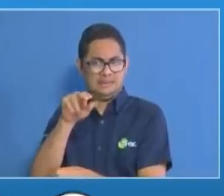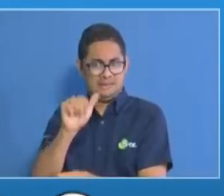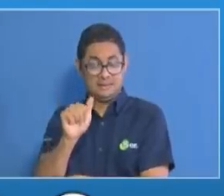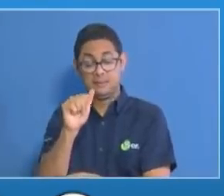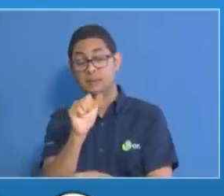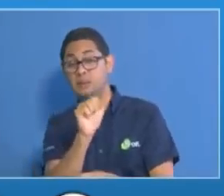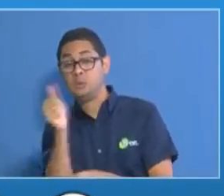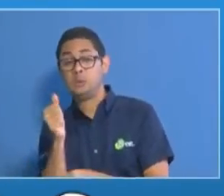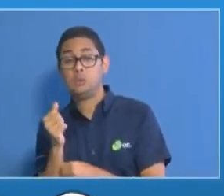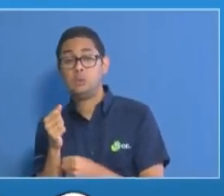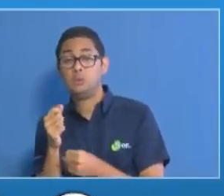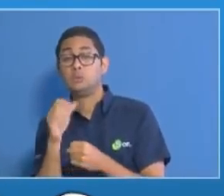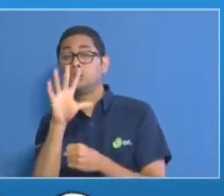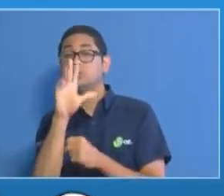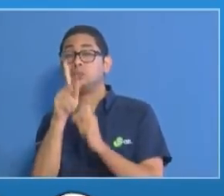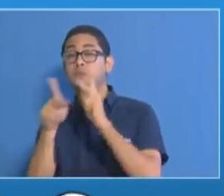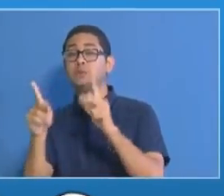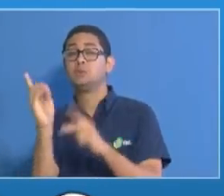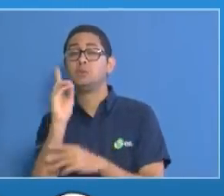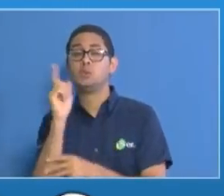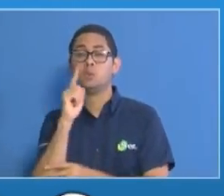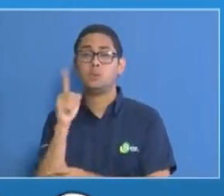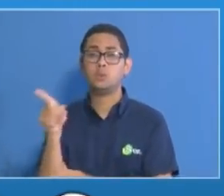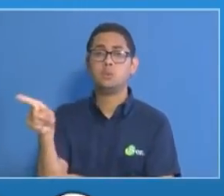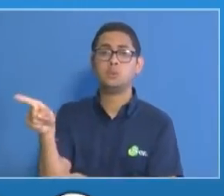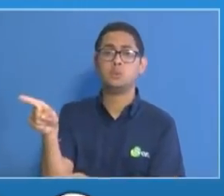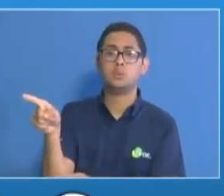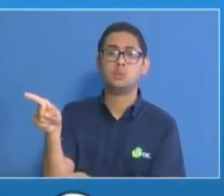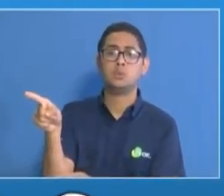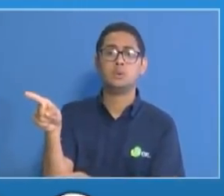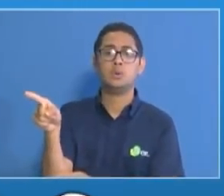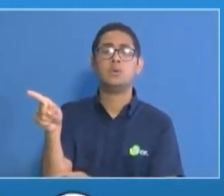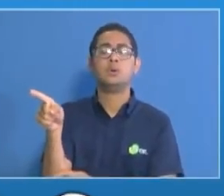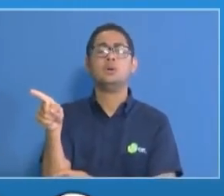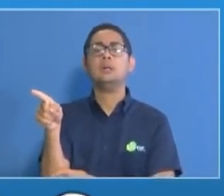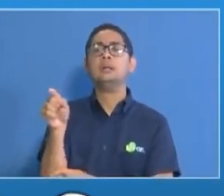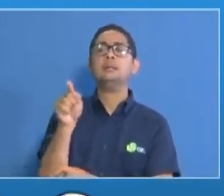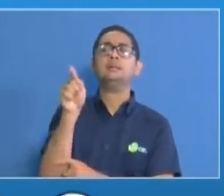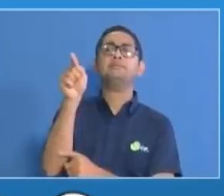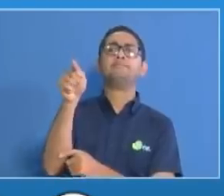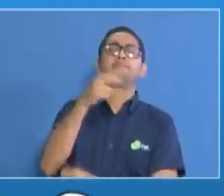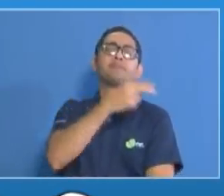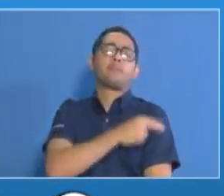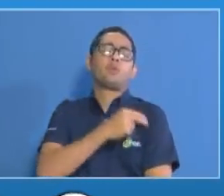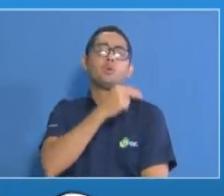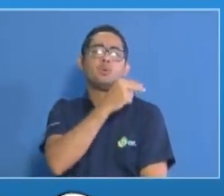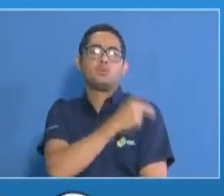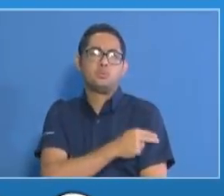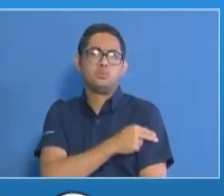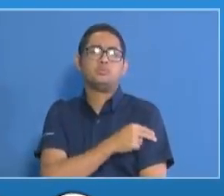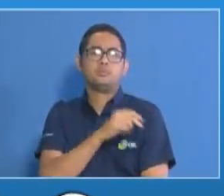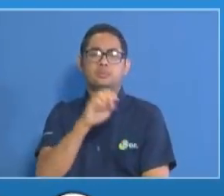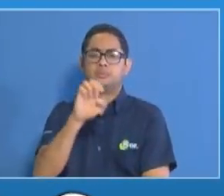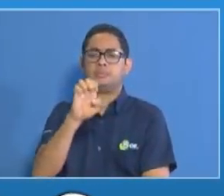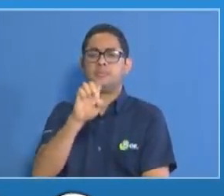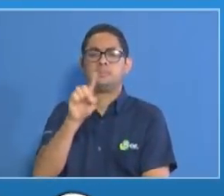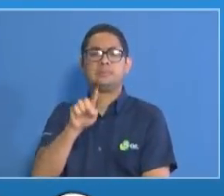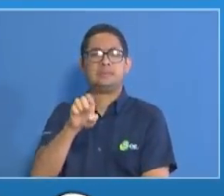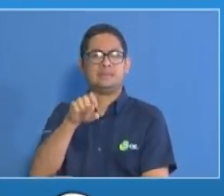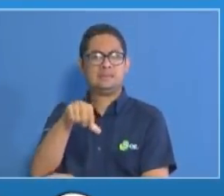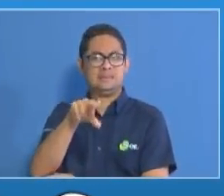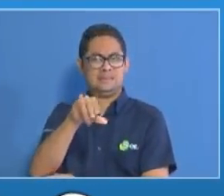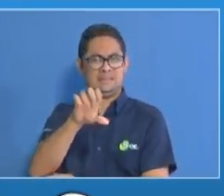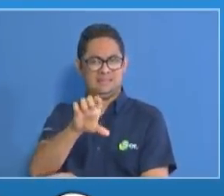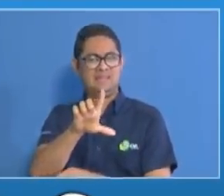casos, todos relacionados al ambiente laboral en el hospital Ezequiel Abadía en